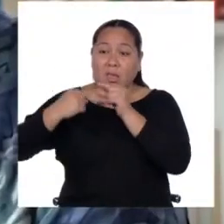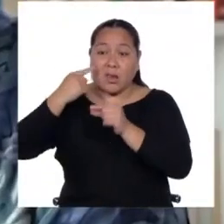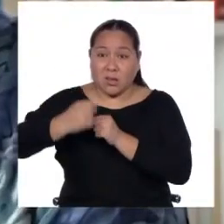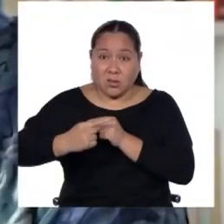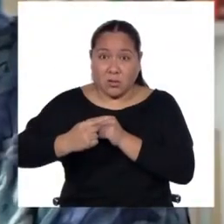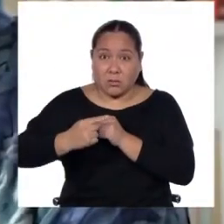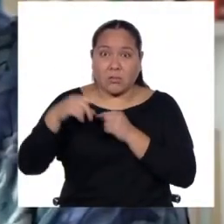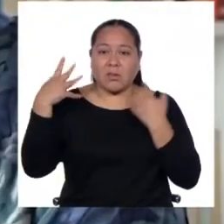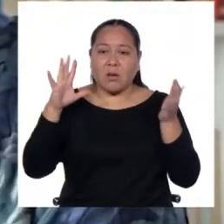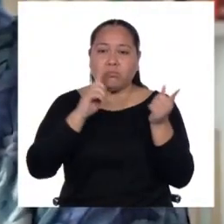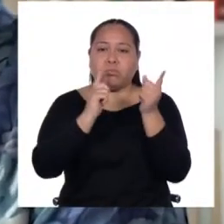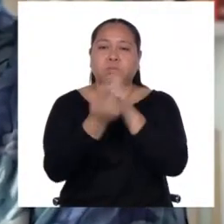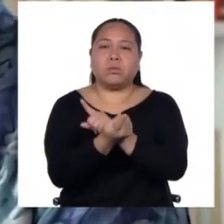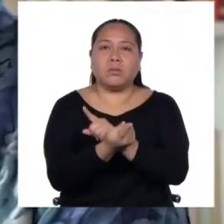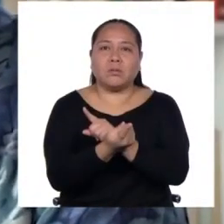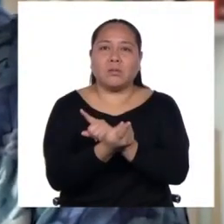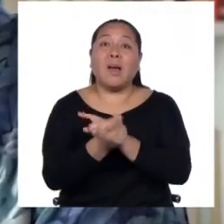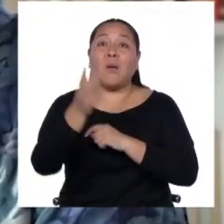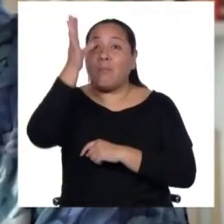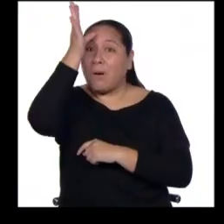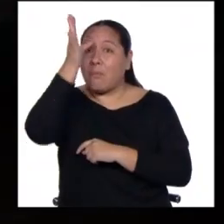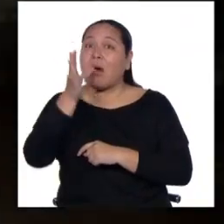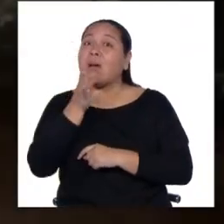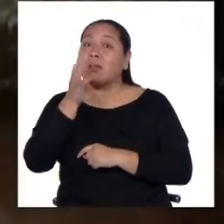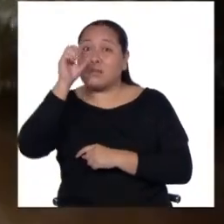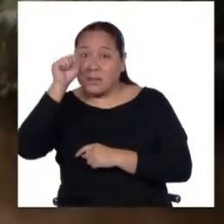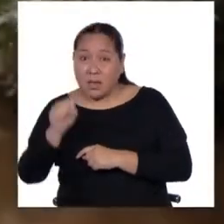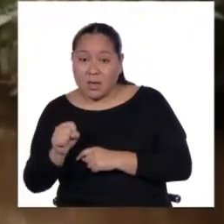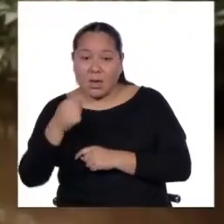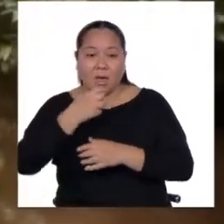cambio, ¿no? Este retroceso lingüístico.